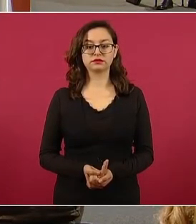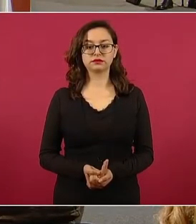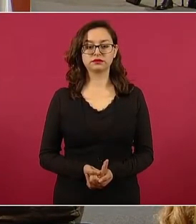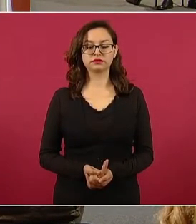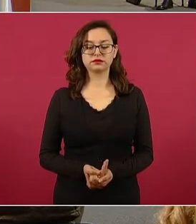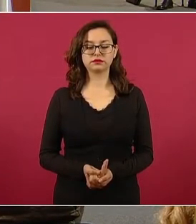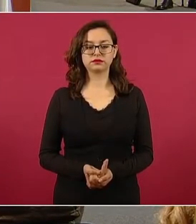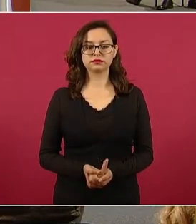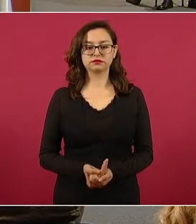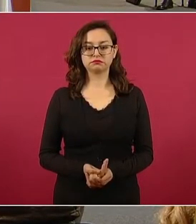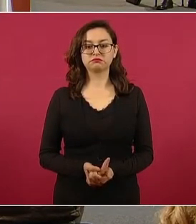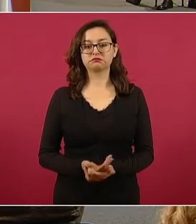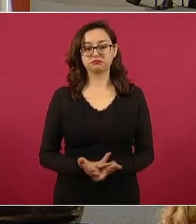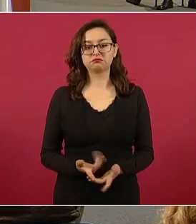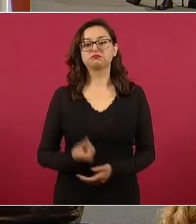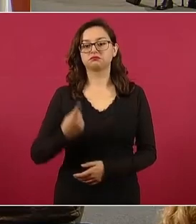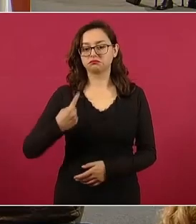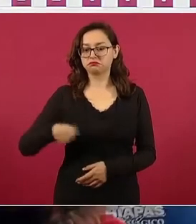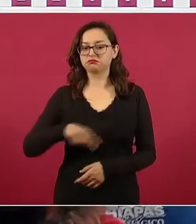Pero estamos trabajando.